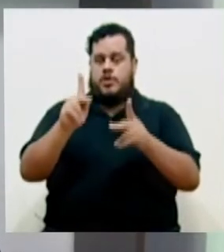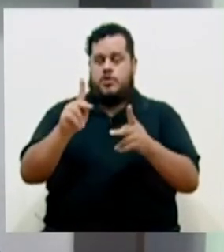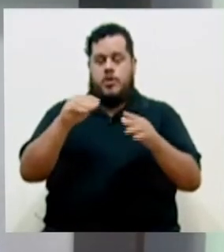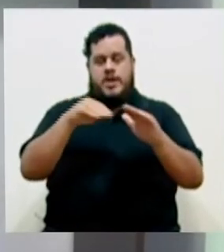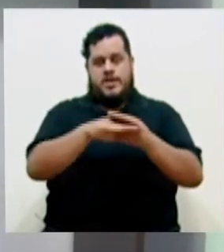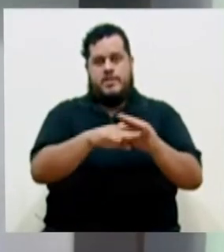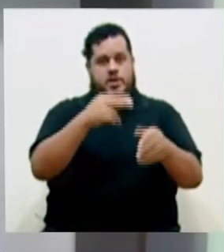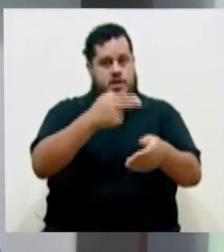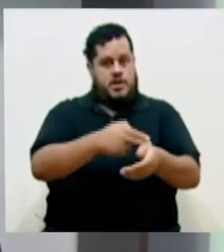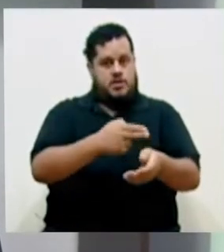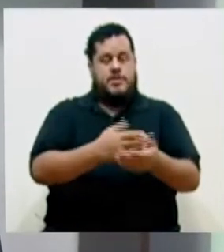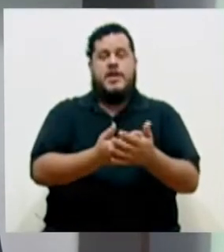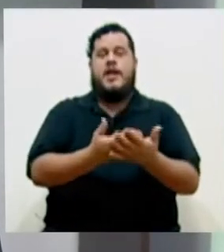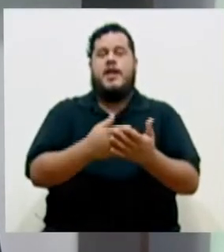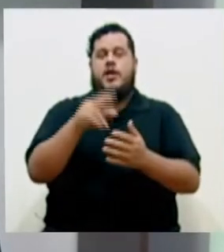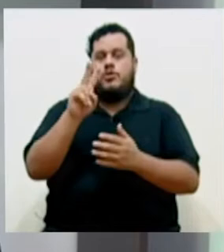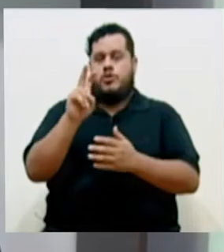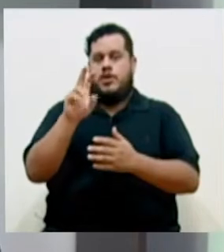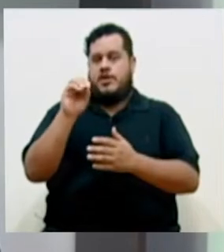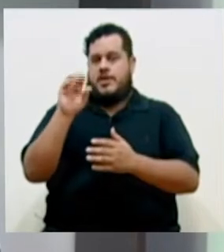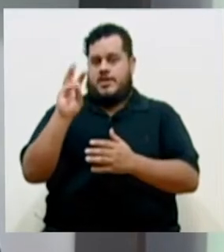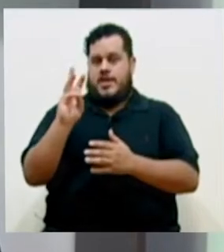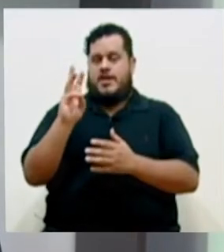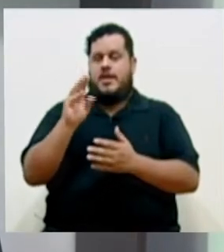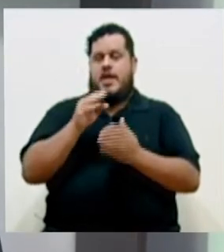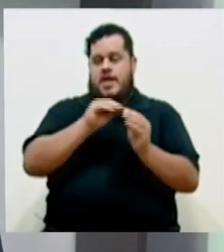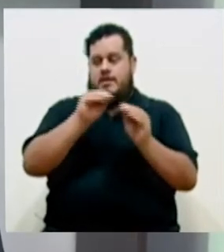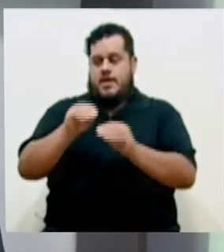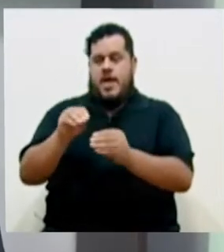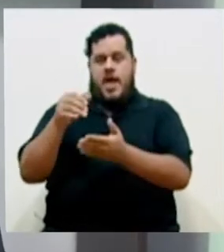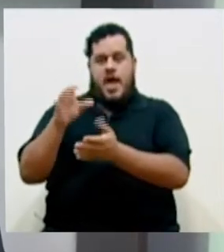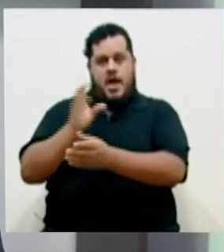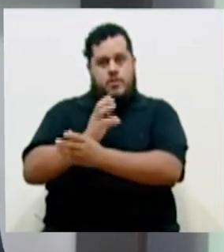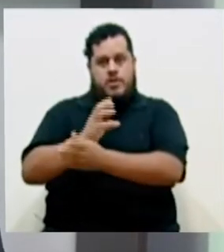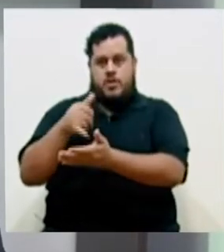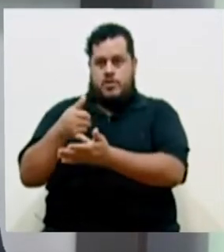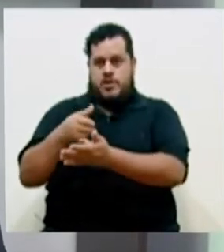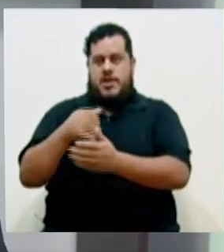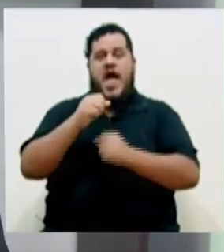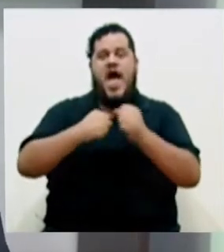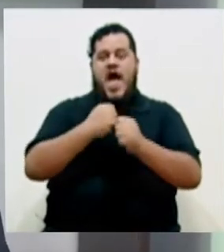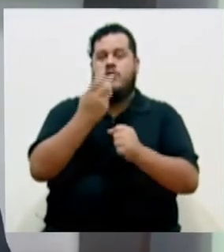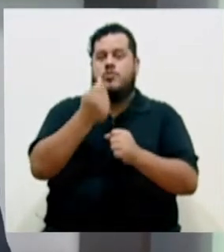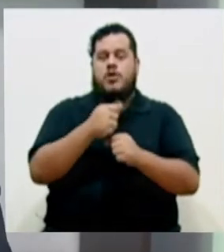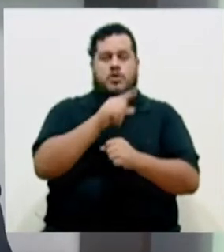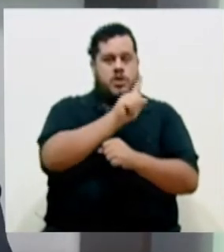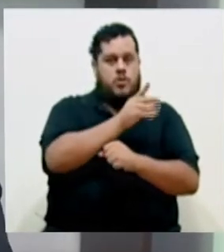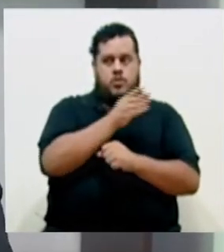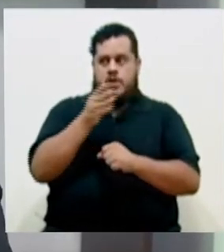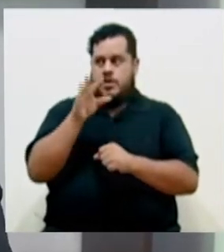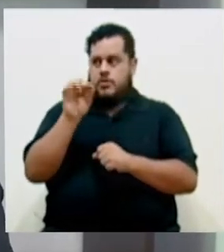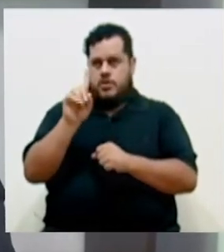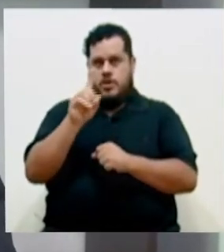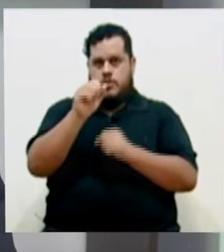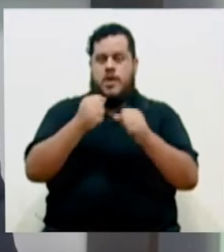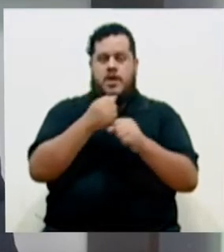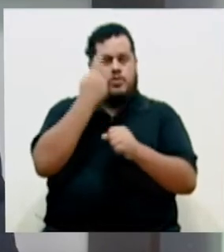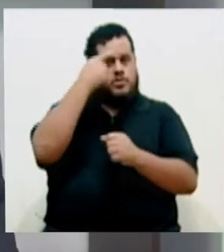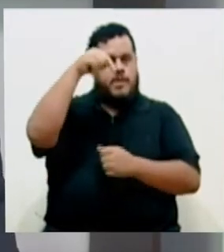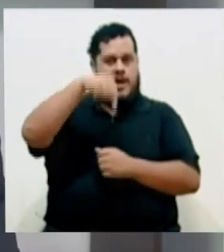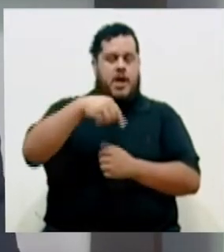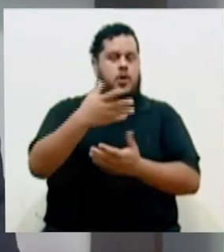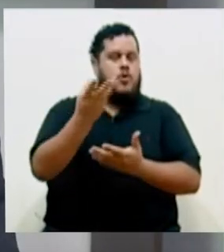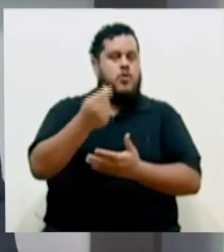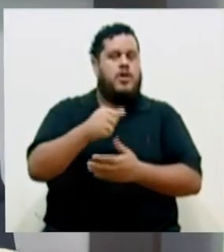531 personas se encuentran hospitalizadas, 206 de ellas en cuidados intensivos, con un rango de edad que va de 1 a